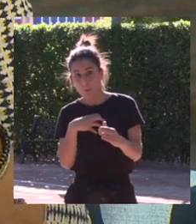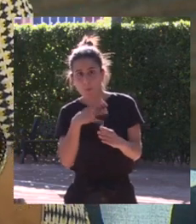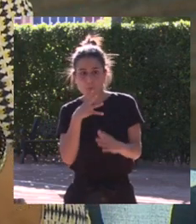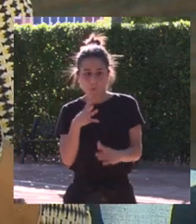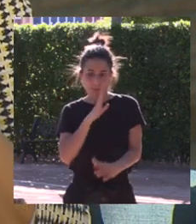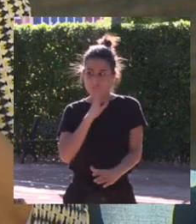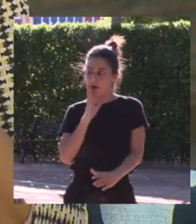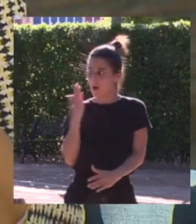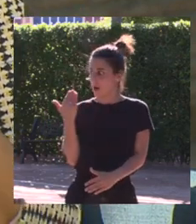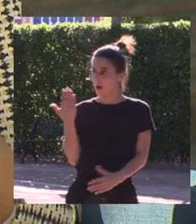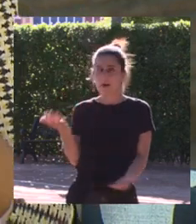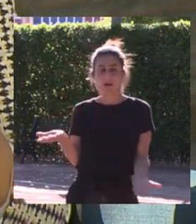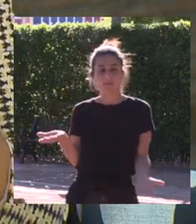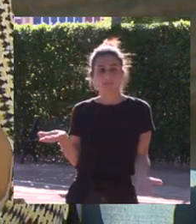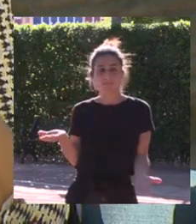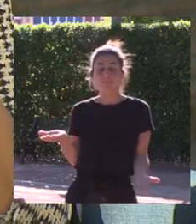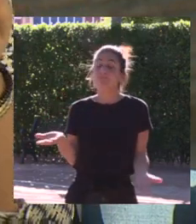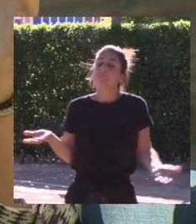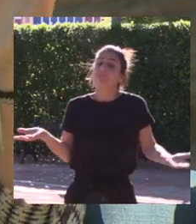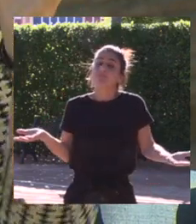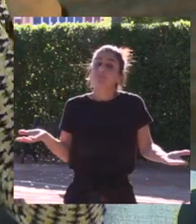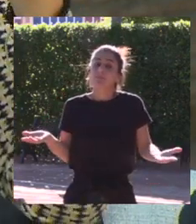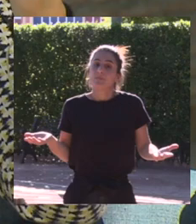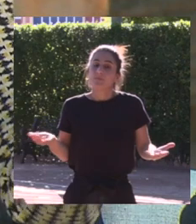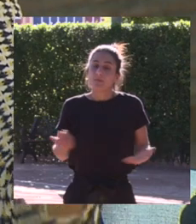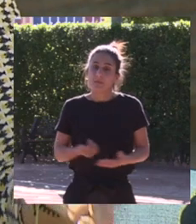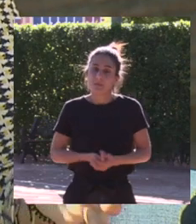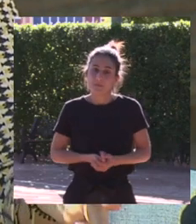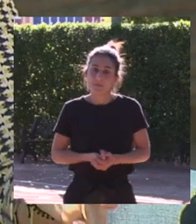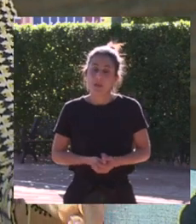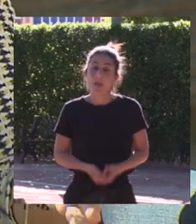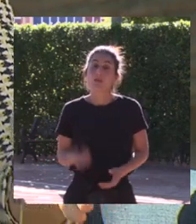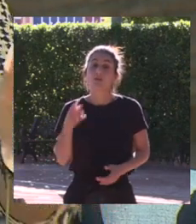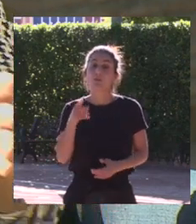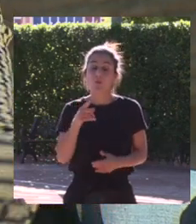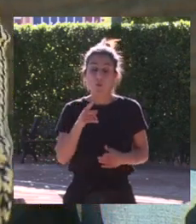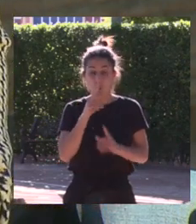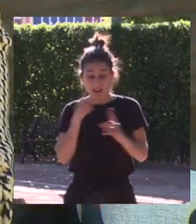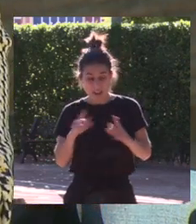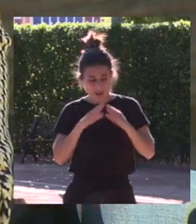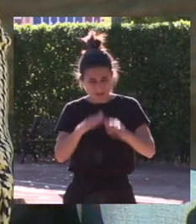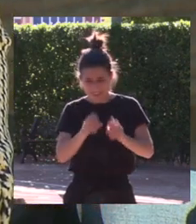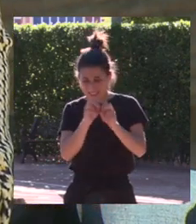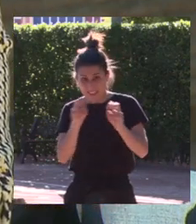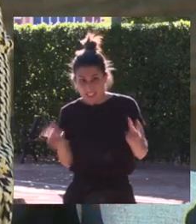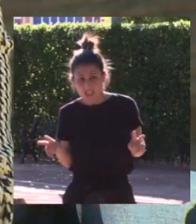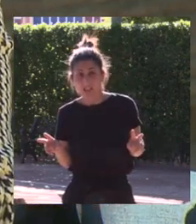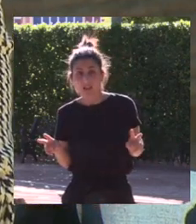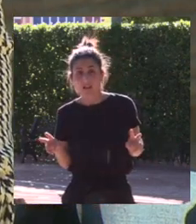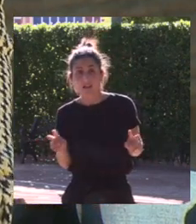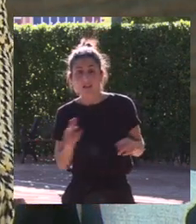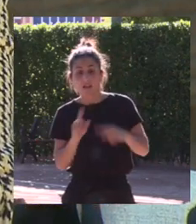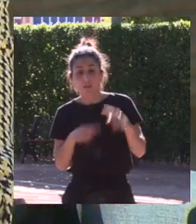maternidad y bueno el que tú estés un año sin navegar y al año de volverte a